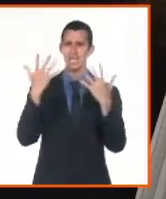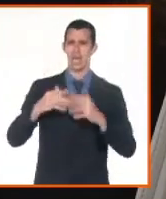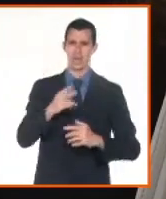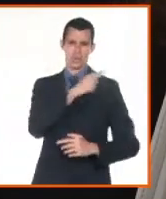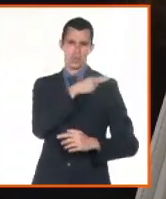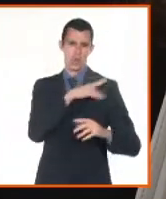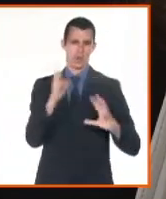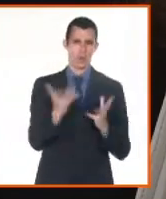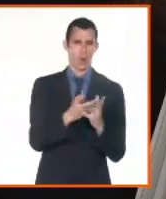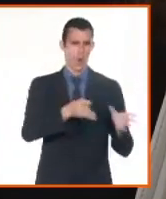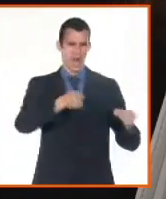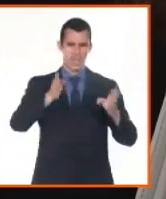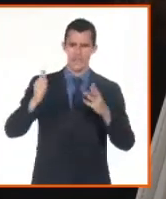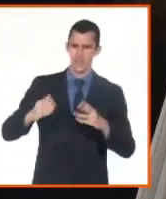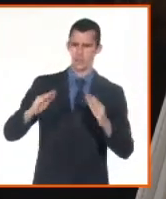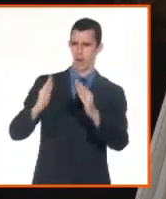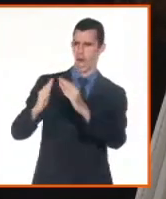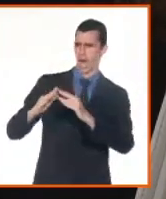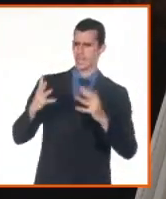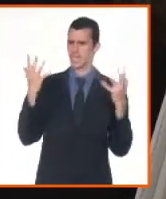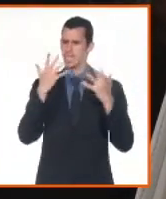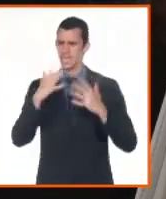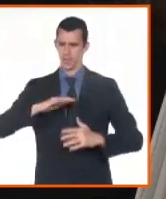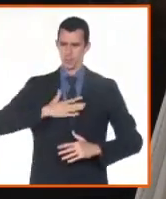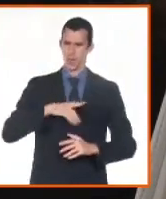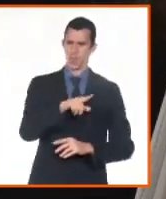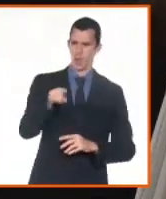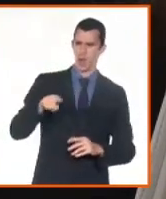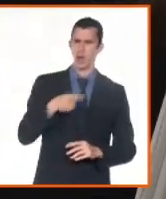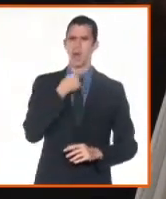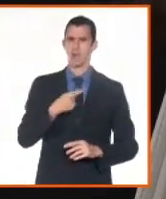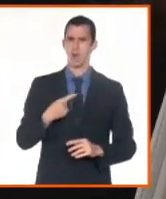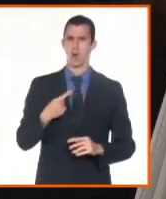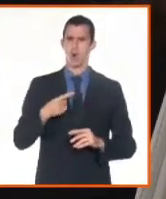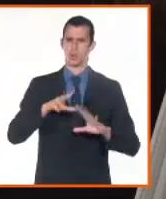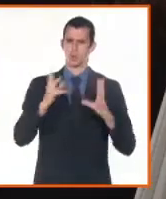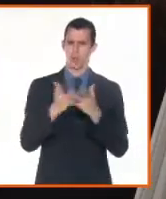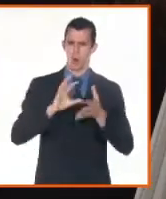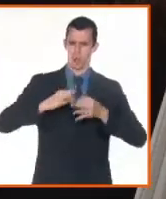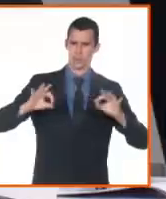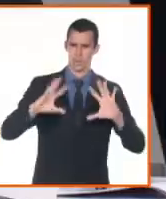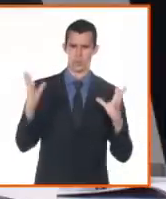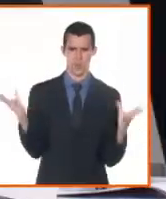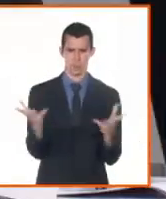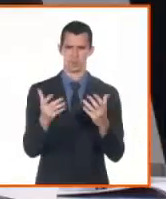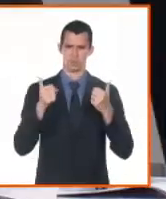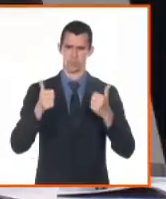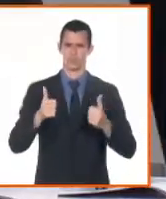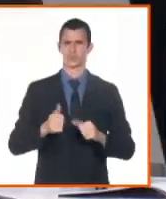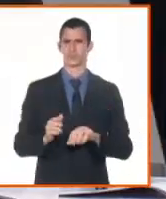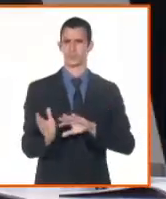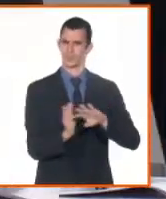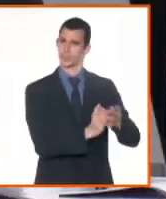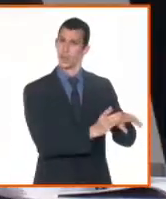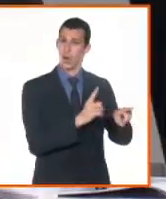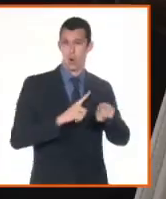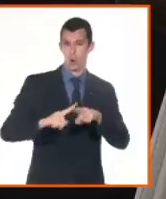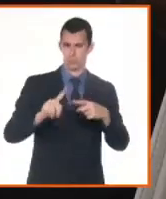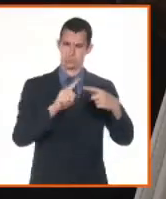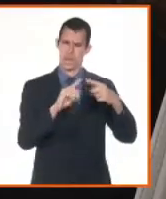económicos también ha hecho visible un registro a veces menos conocido, que es el registro mercantil. ¿Qué actividad